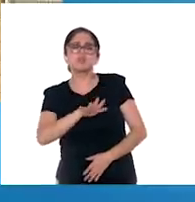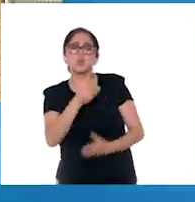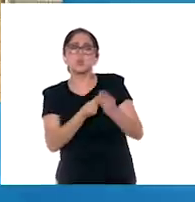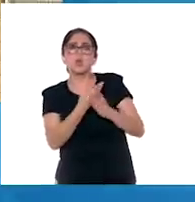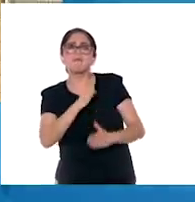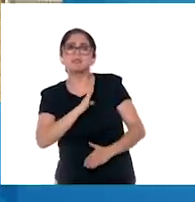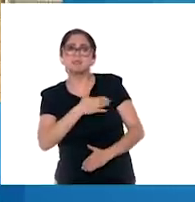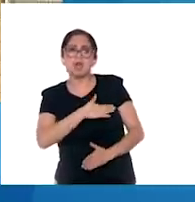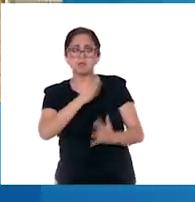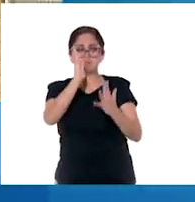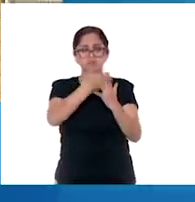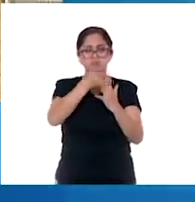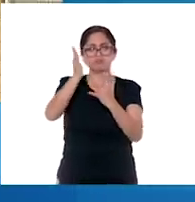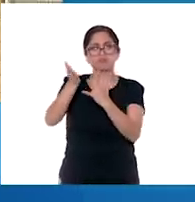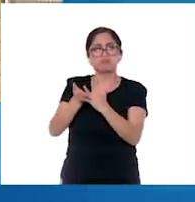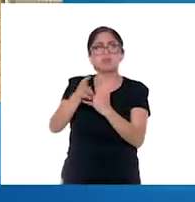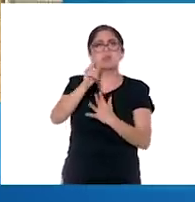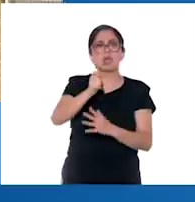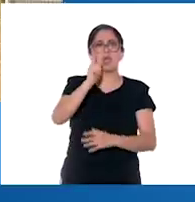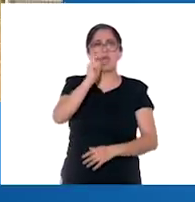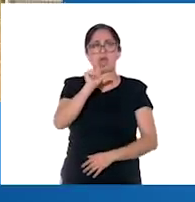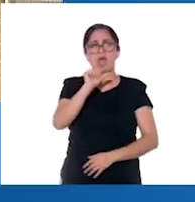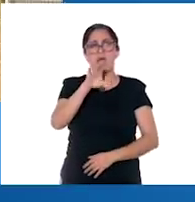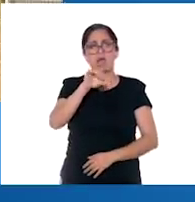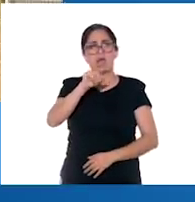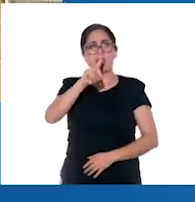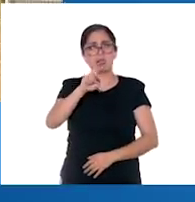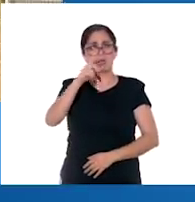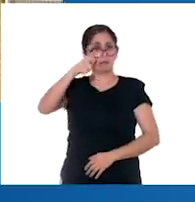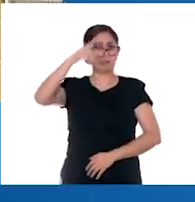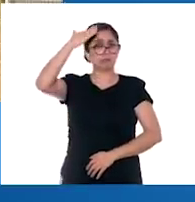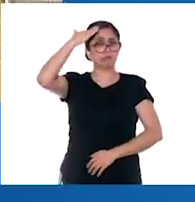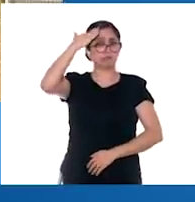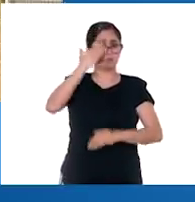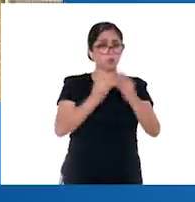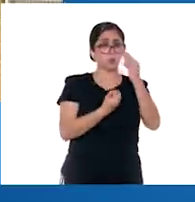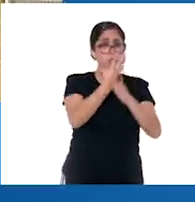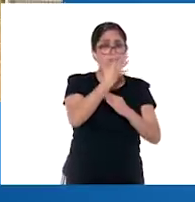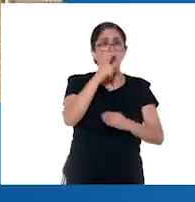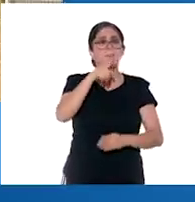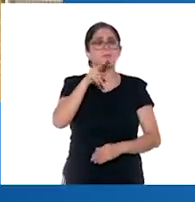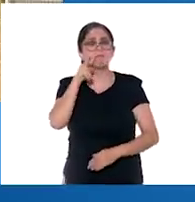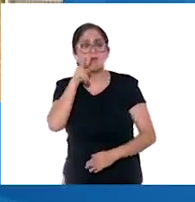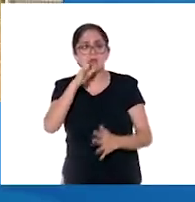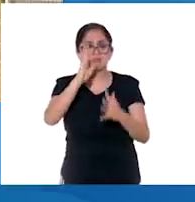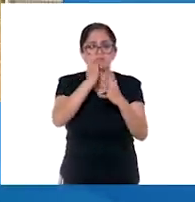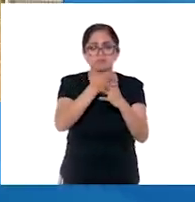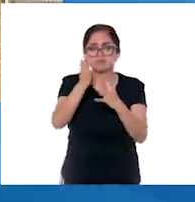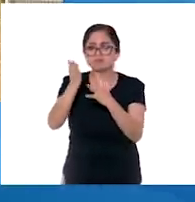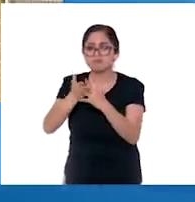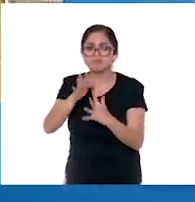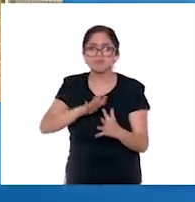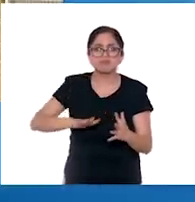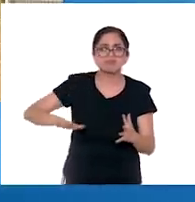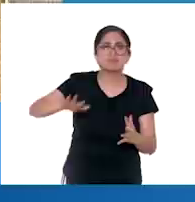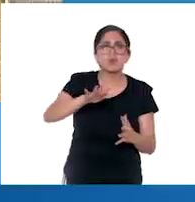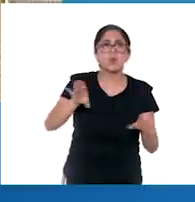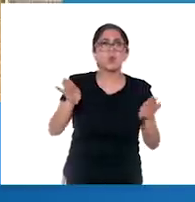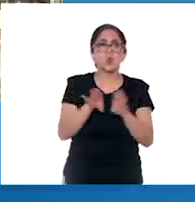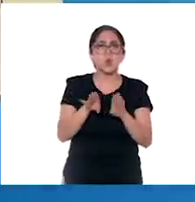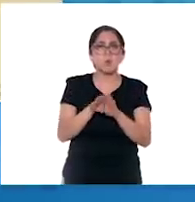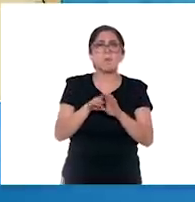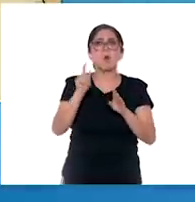dividió en provincias gobernadas por un alcalde mayor. Con el tiempo, surgió otra forma de dividir el territorio a través de partidos.